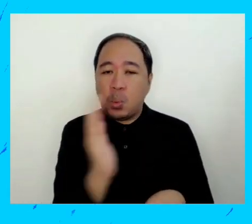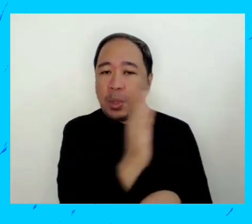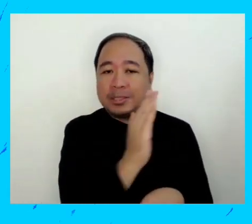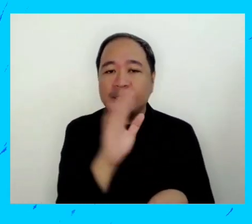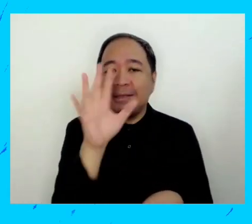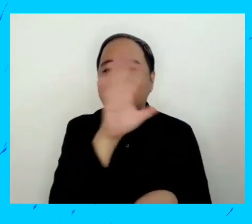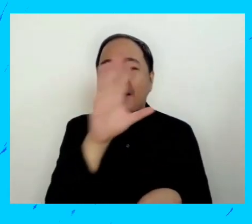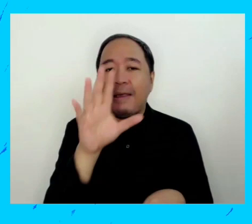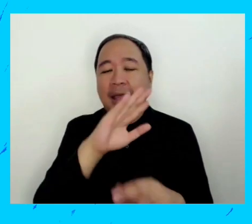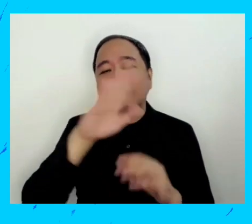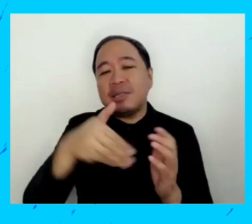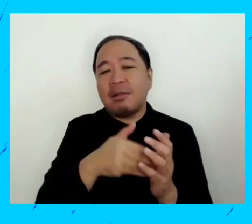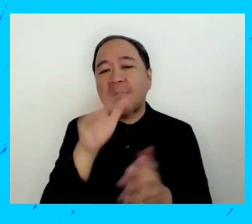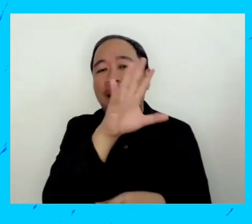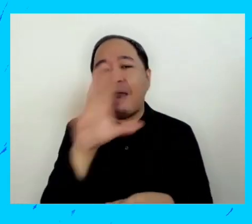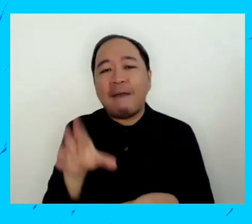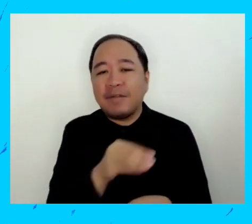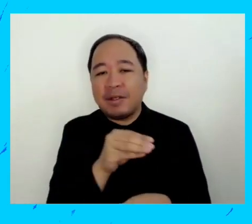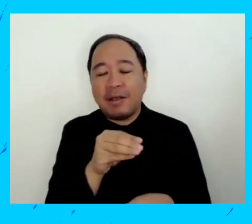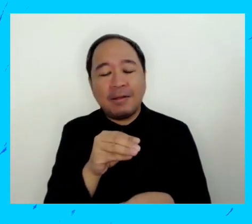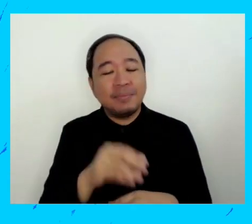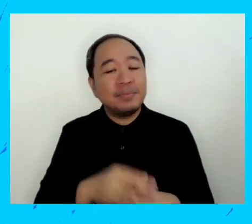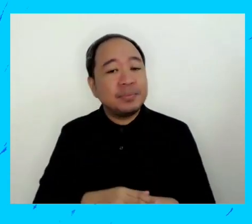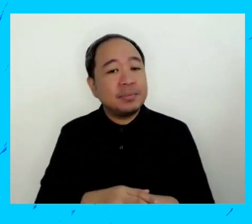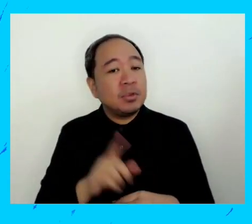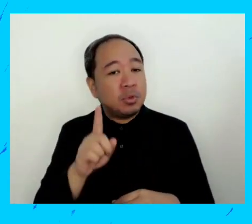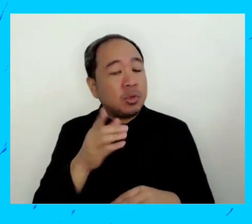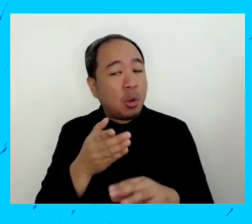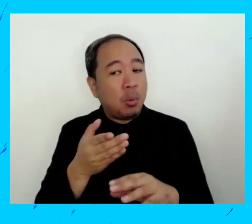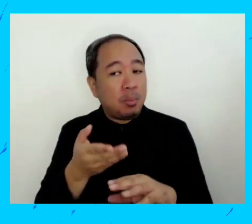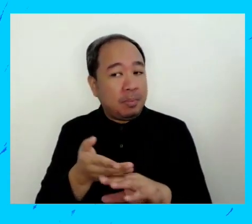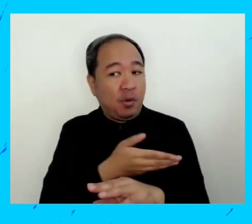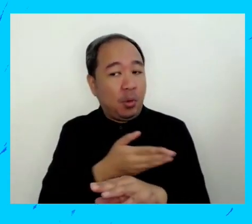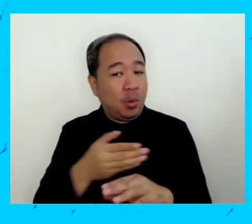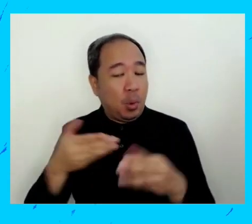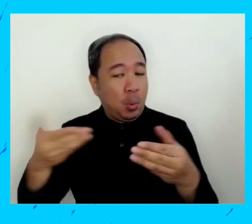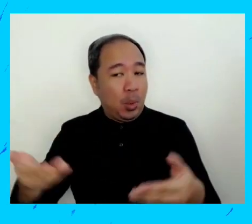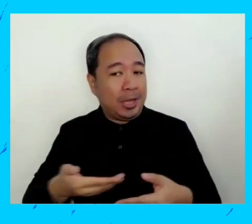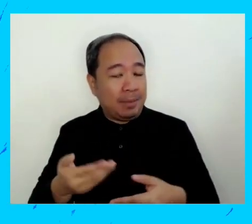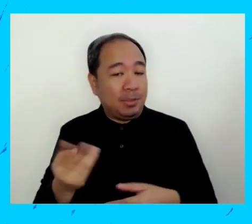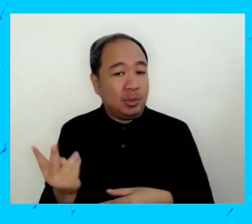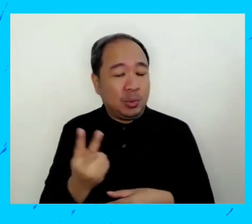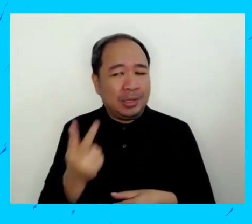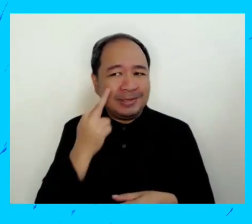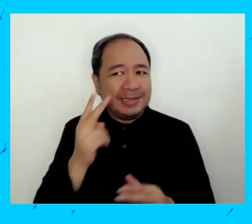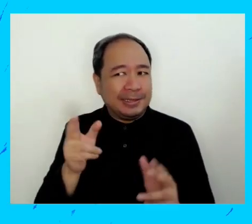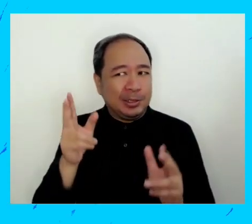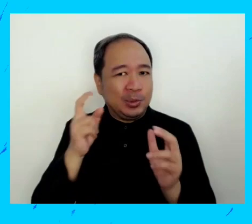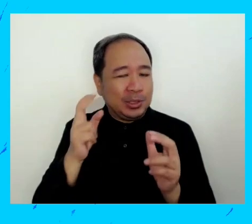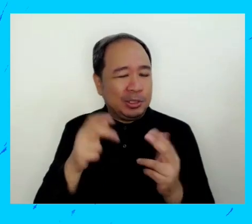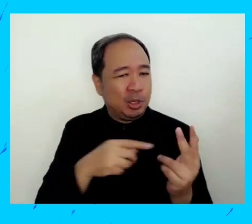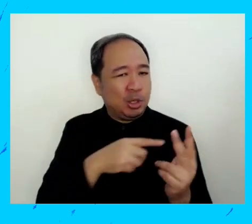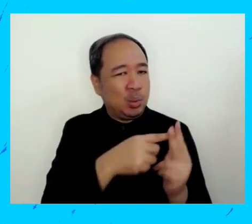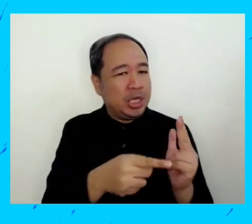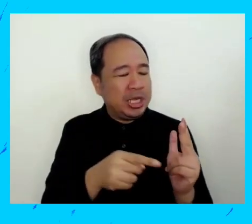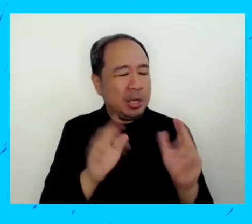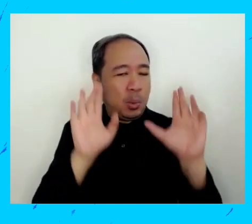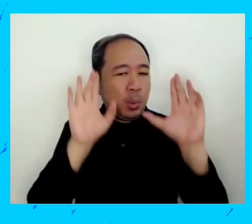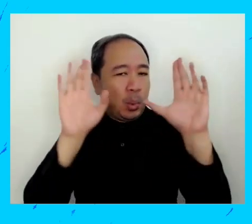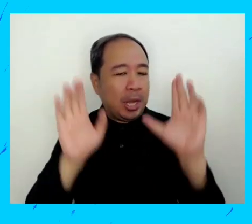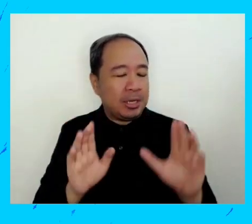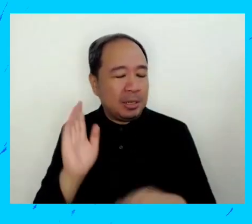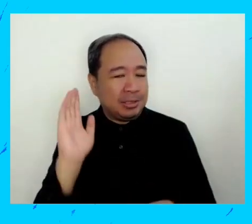aportes en regiones africanas antes de recibir nuestros